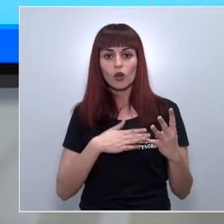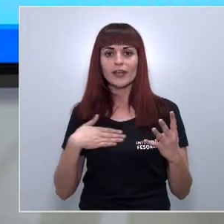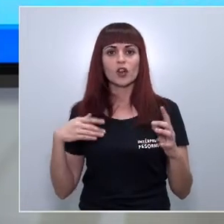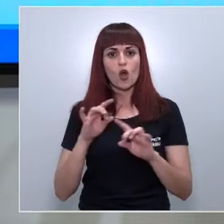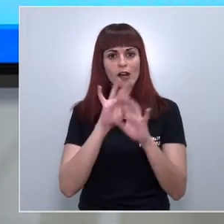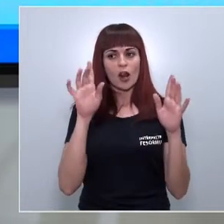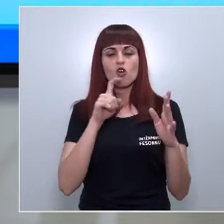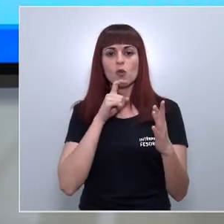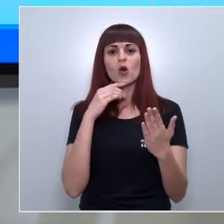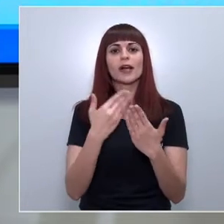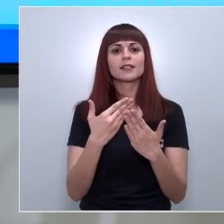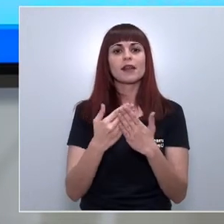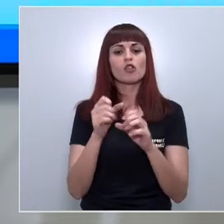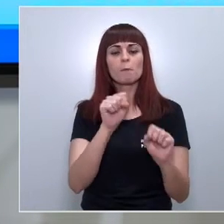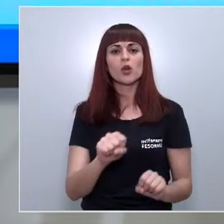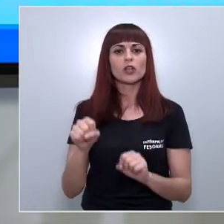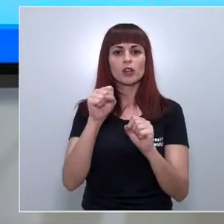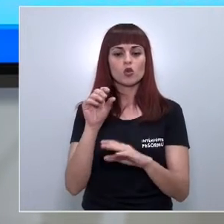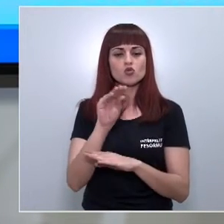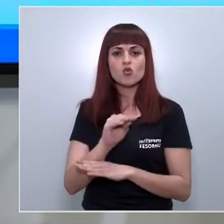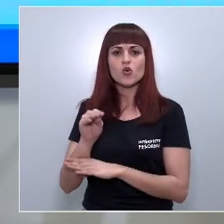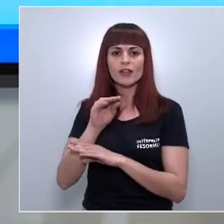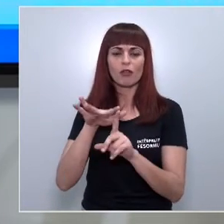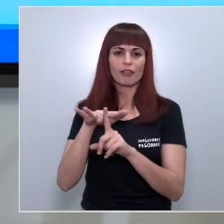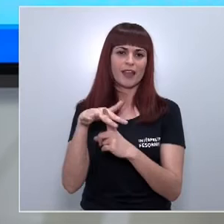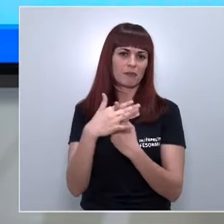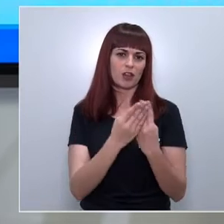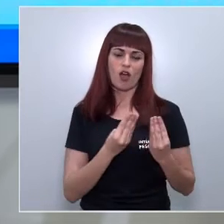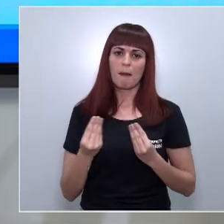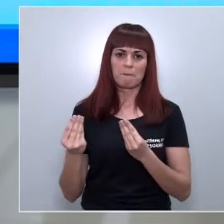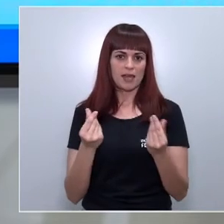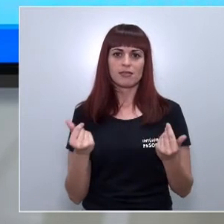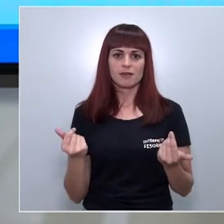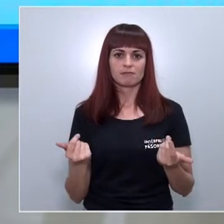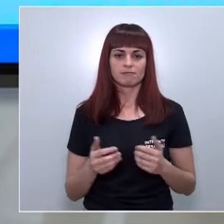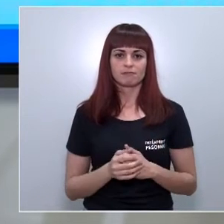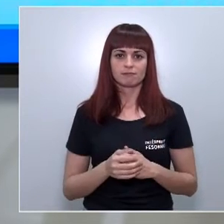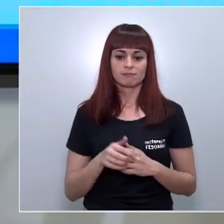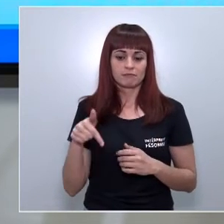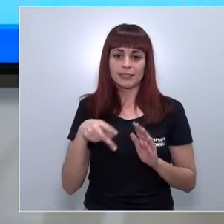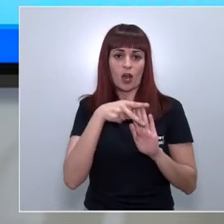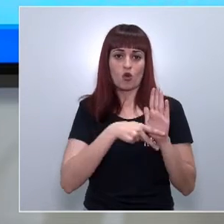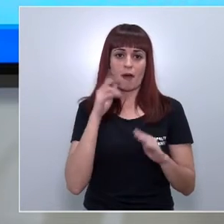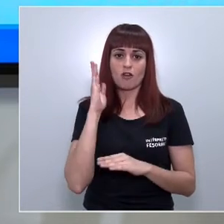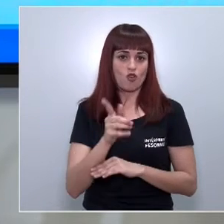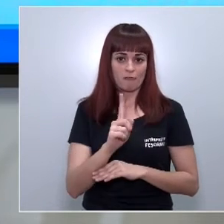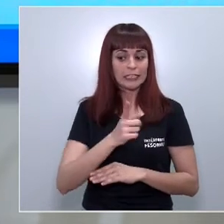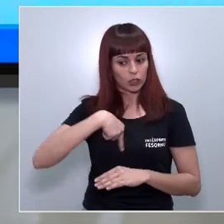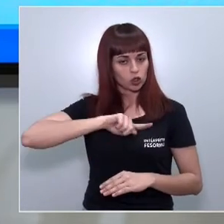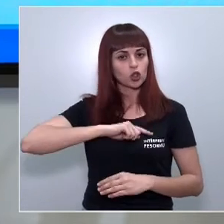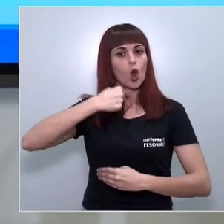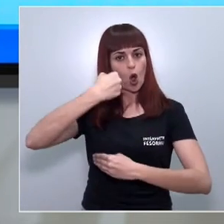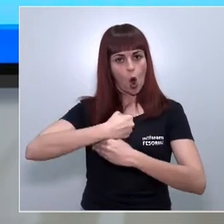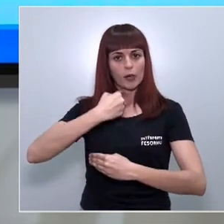garantizando la protección y el cuidado del medioambiente que, por descontado, no se ven afectados por esta normativa. Es nuestra obligación